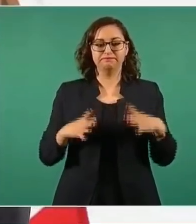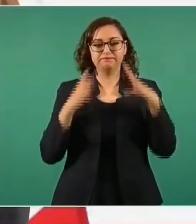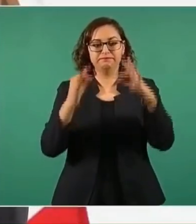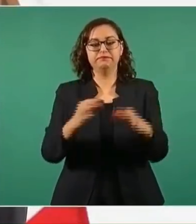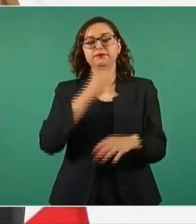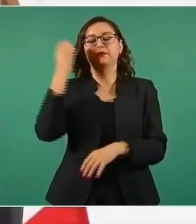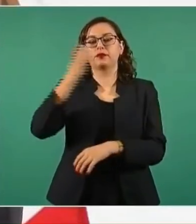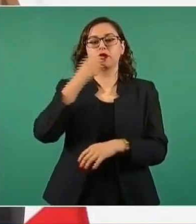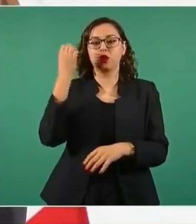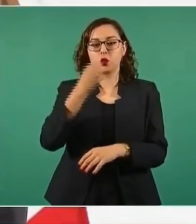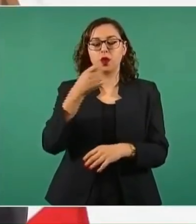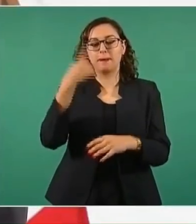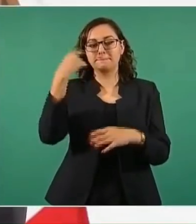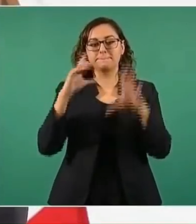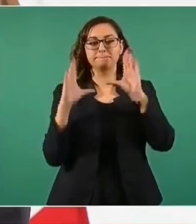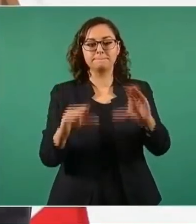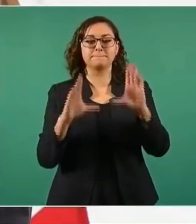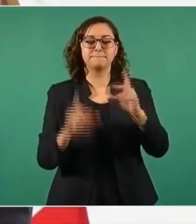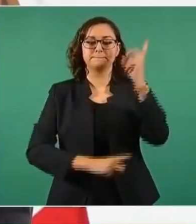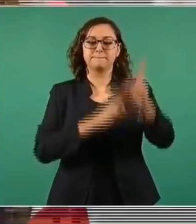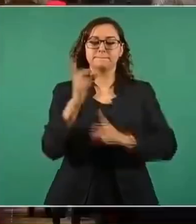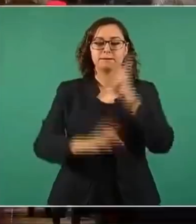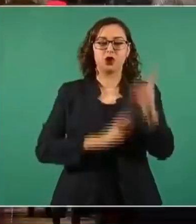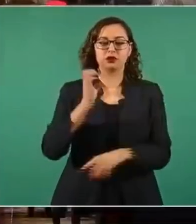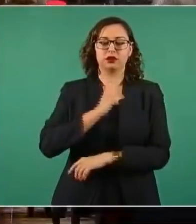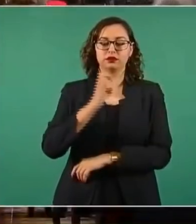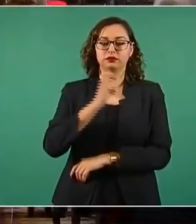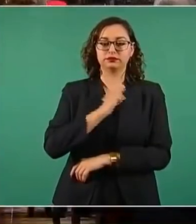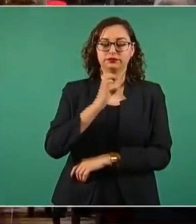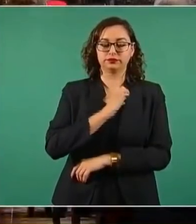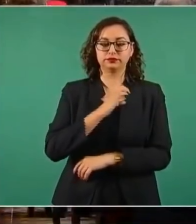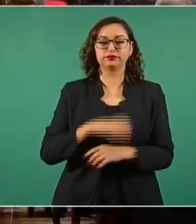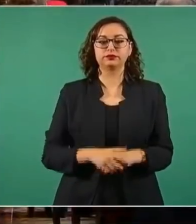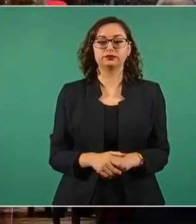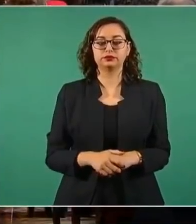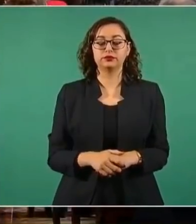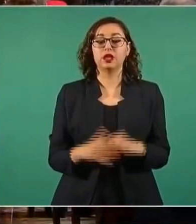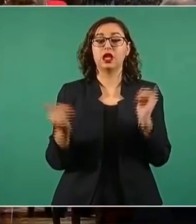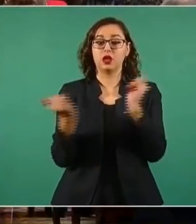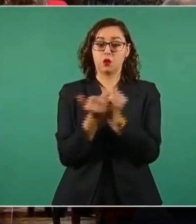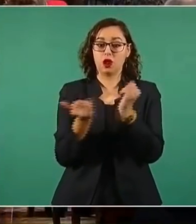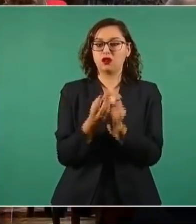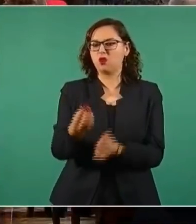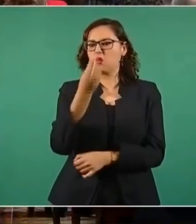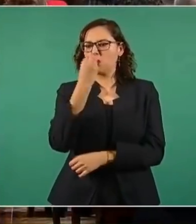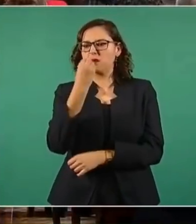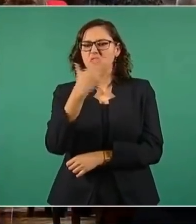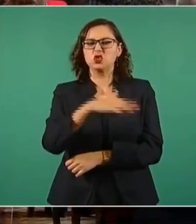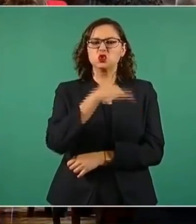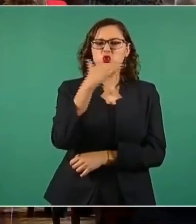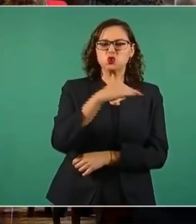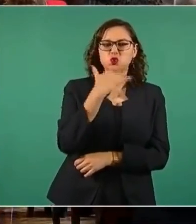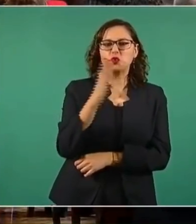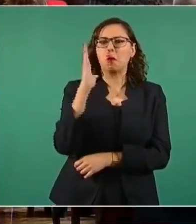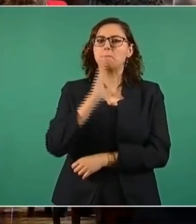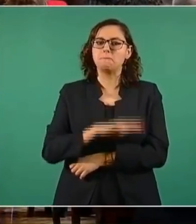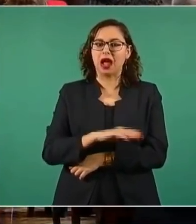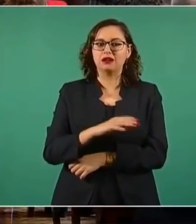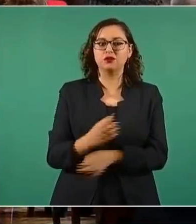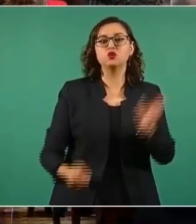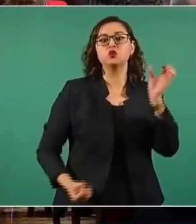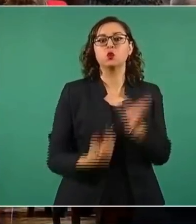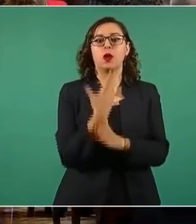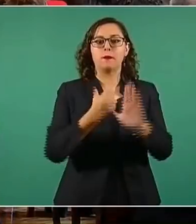maestros de educación física. Se aplica un nuevo etiquetado en alimentos para evitar el consumo de productos